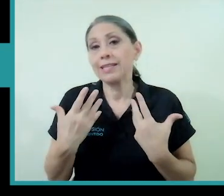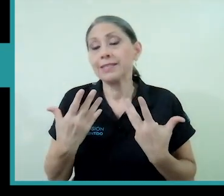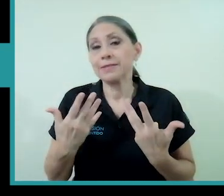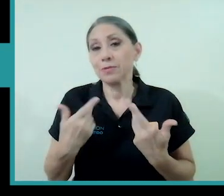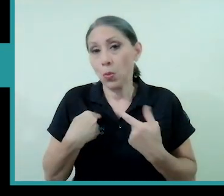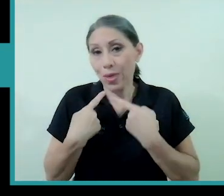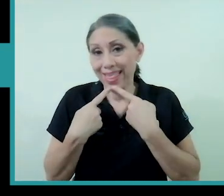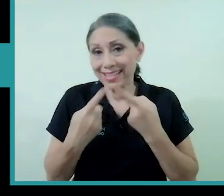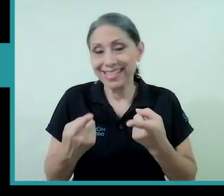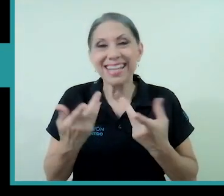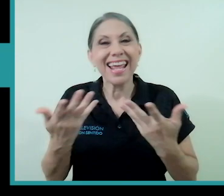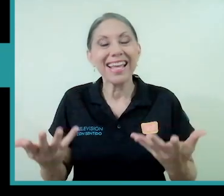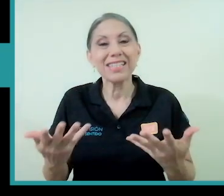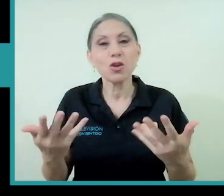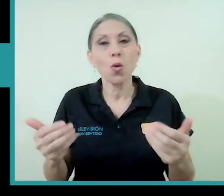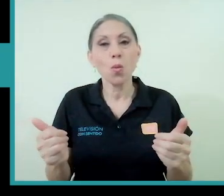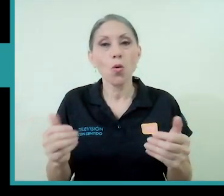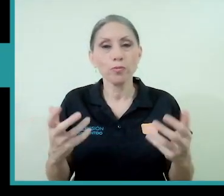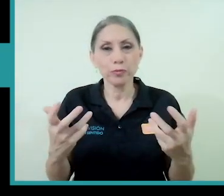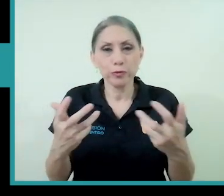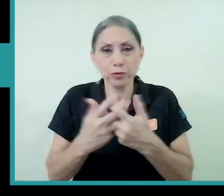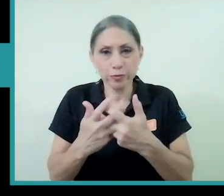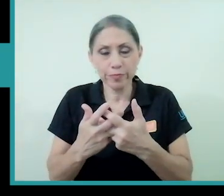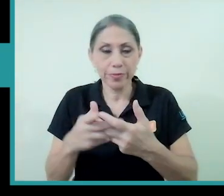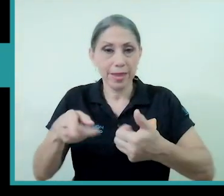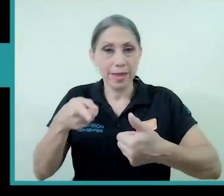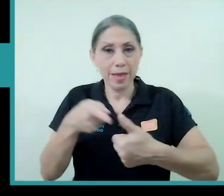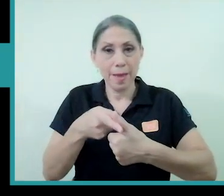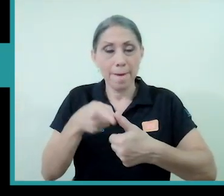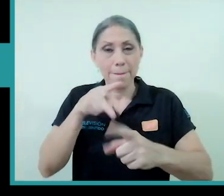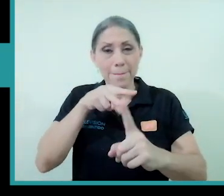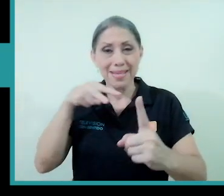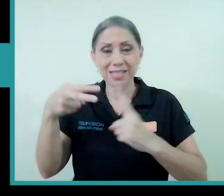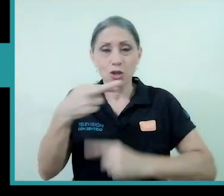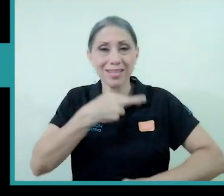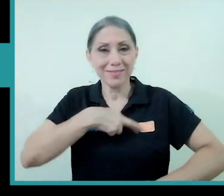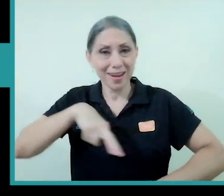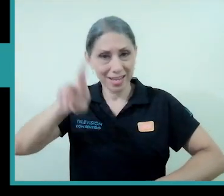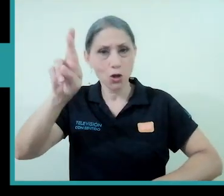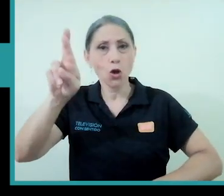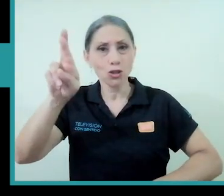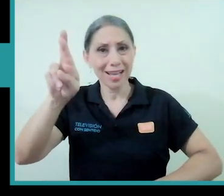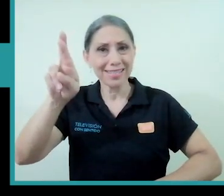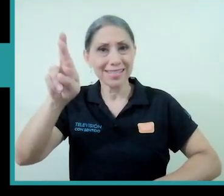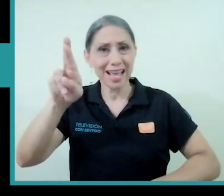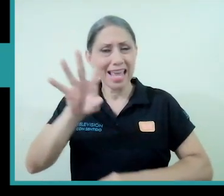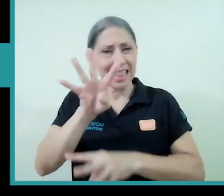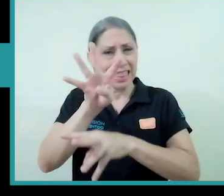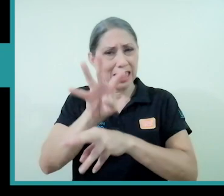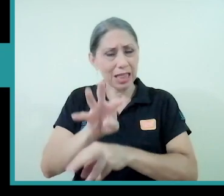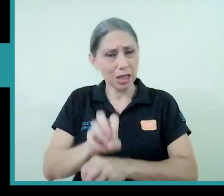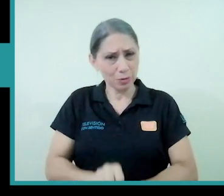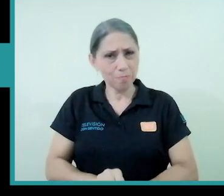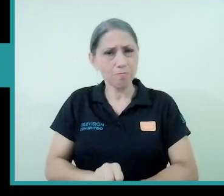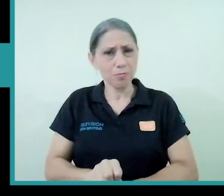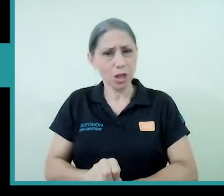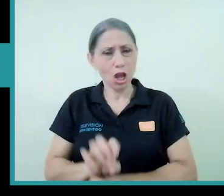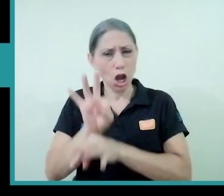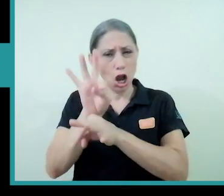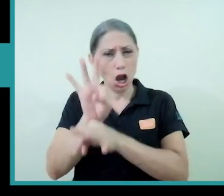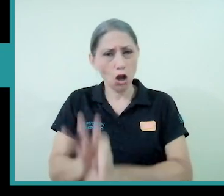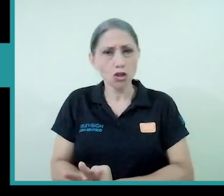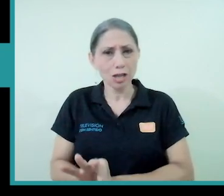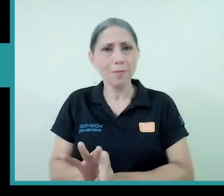exactamente esa fusión entre visiones religiosas que son absolutamente conservadoras y